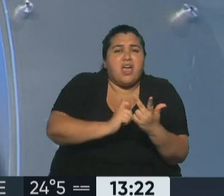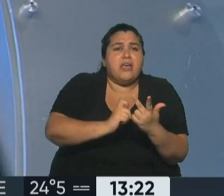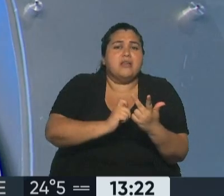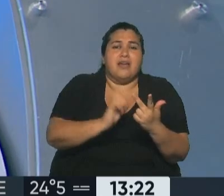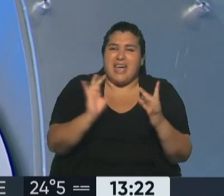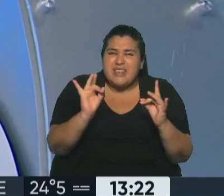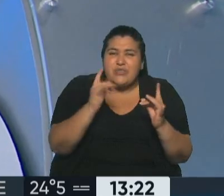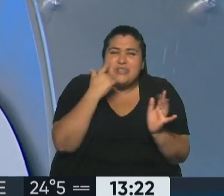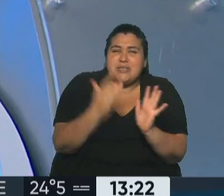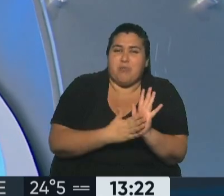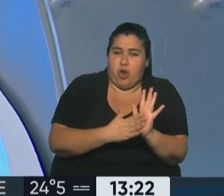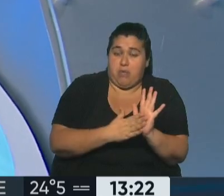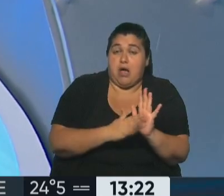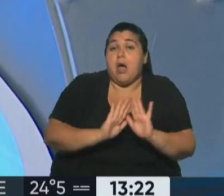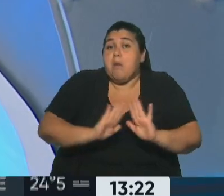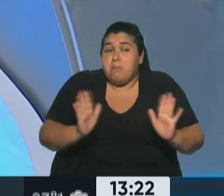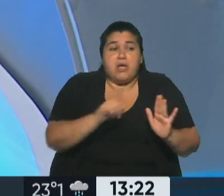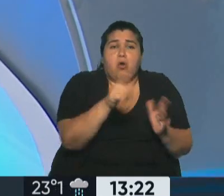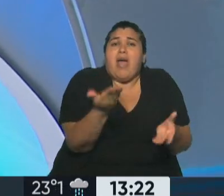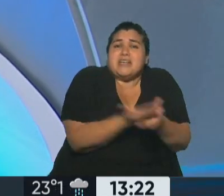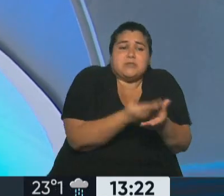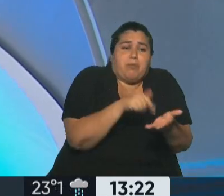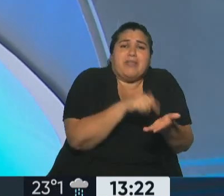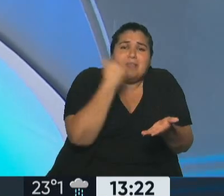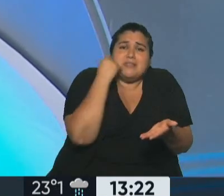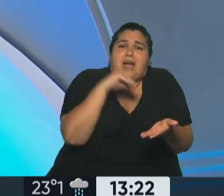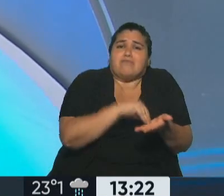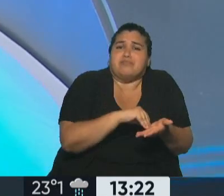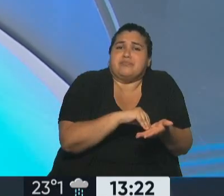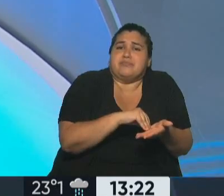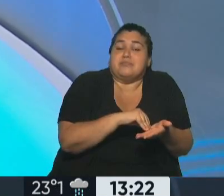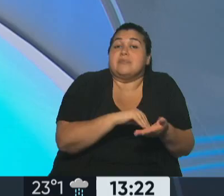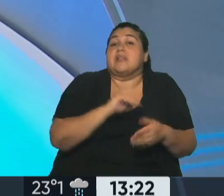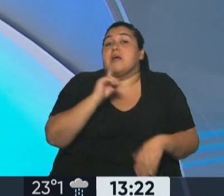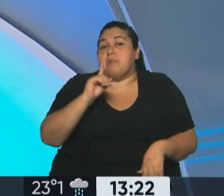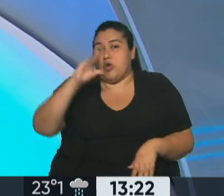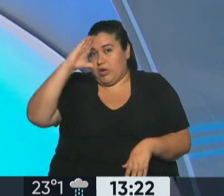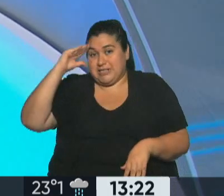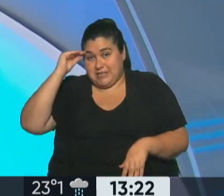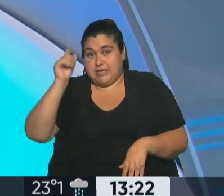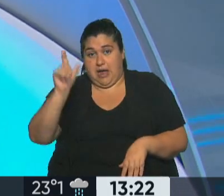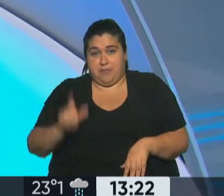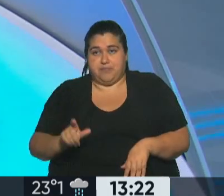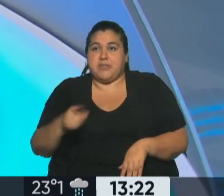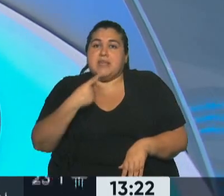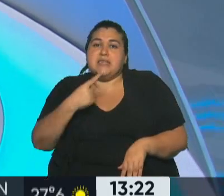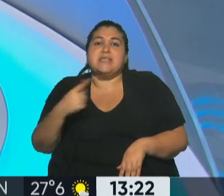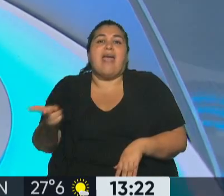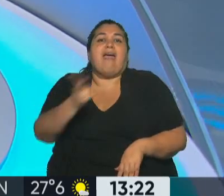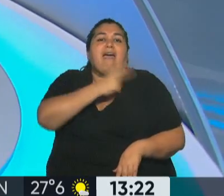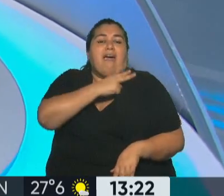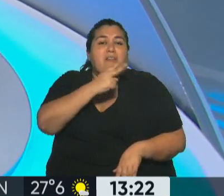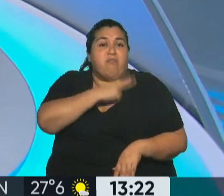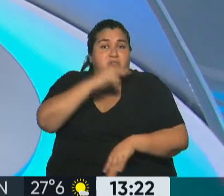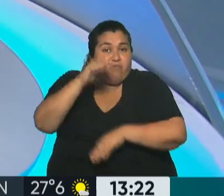expediente está demostrado. Y por eso es que si además Cristina Fernández es tomada como la jefa de esa